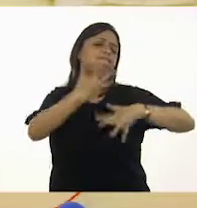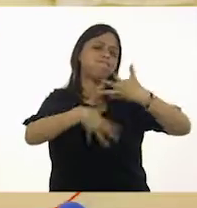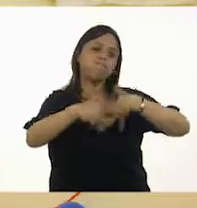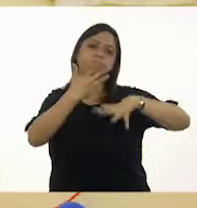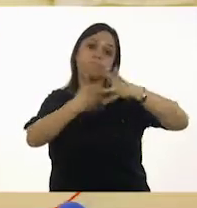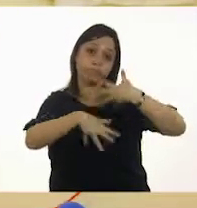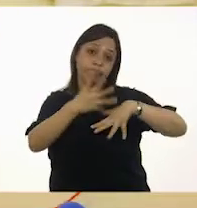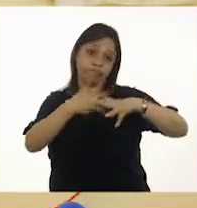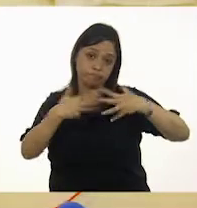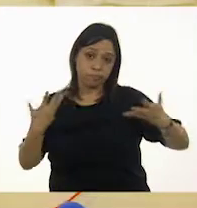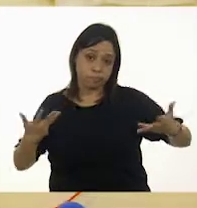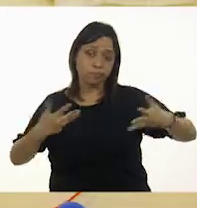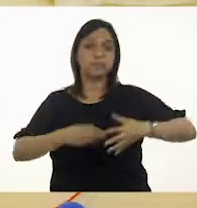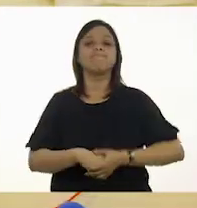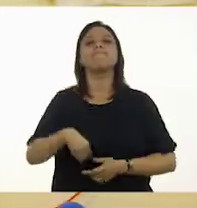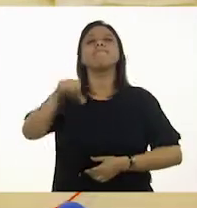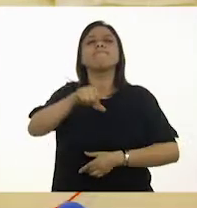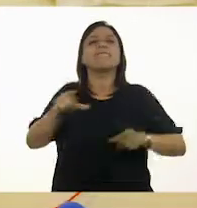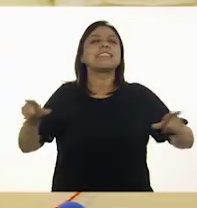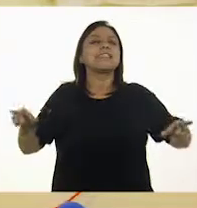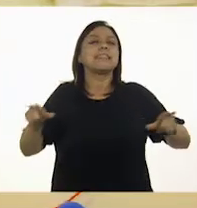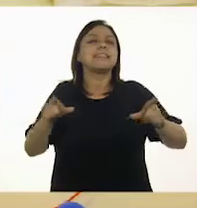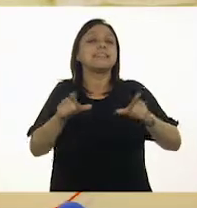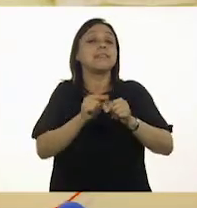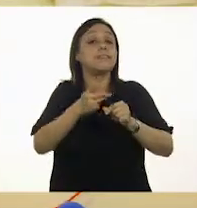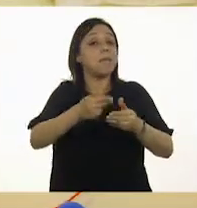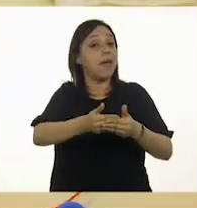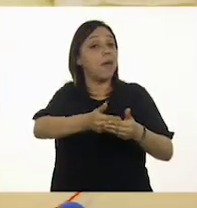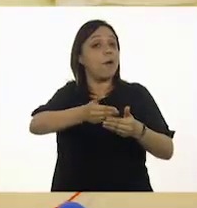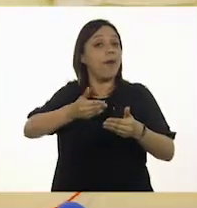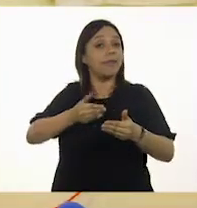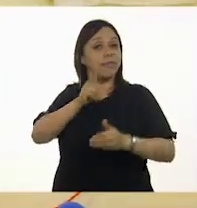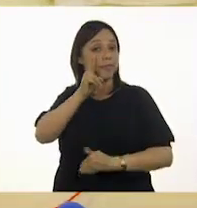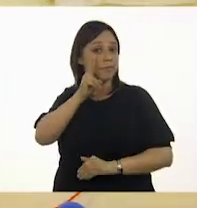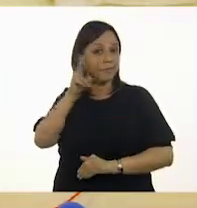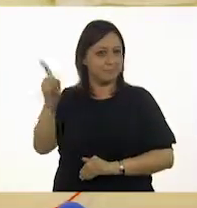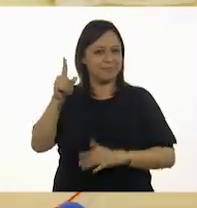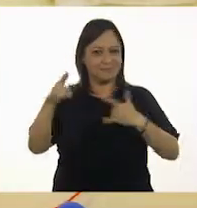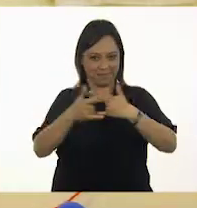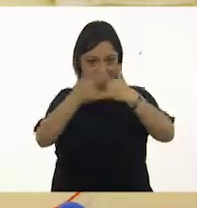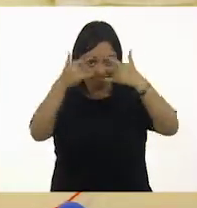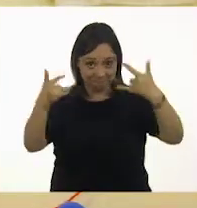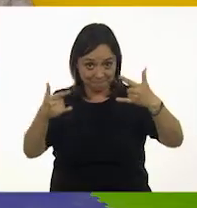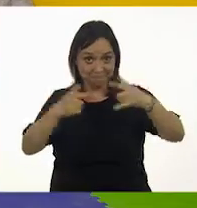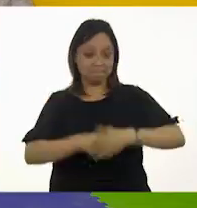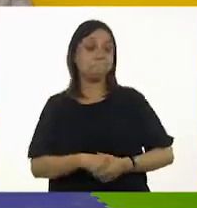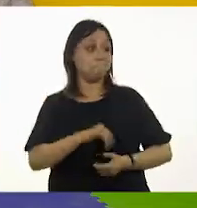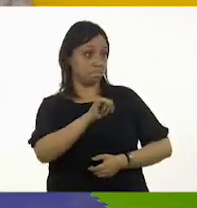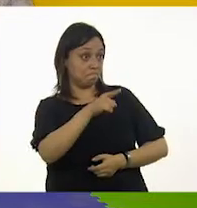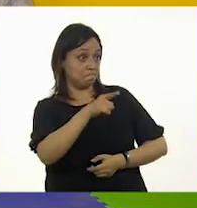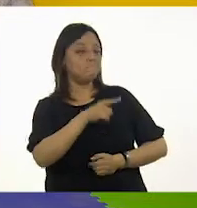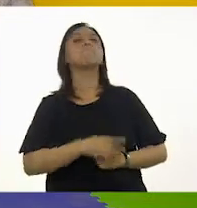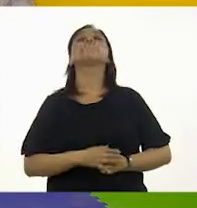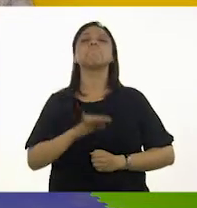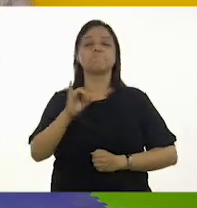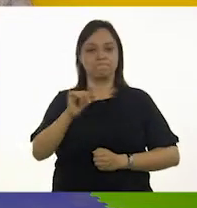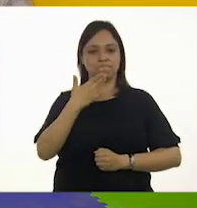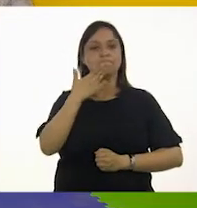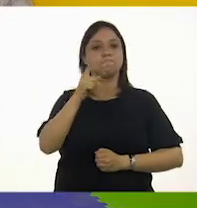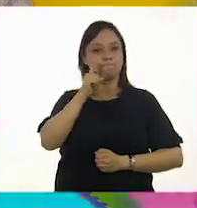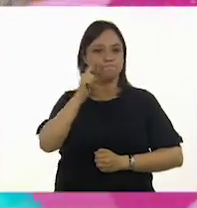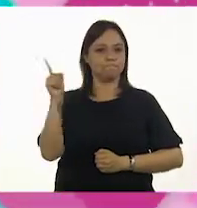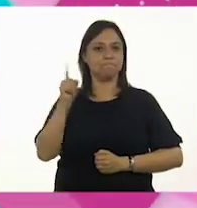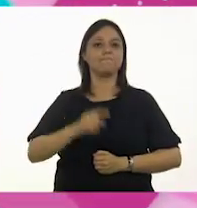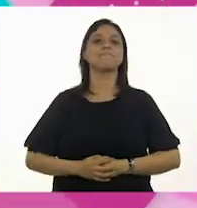Lili, se nos está acabando el tiempo, pero antes de irnos, vamos con el siguiente cuento. ¿Qué te parece? Excelente, vamos.